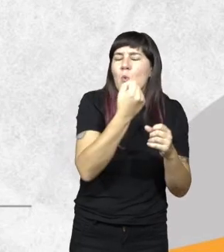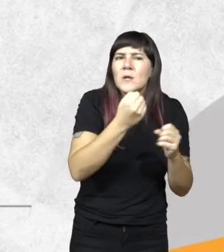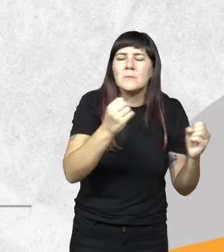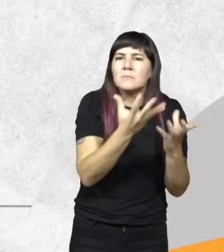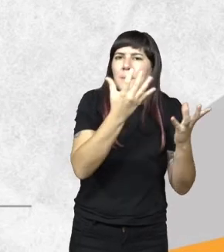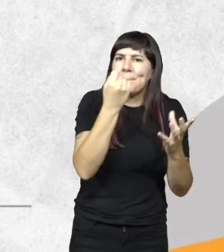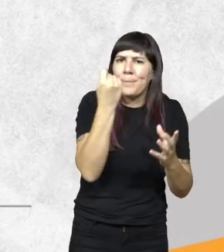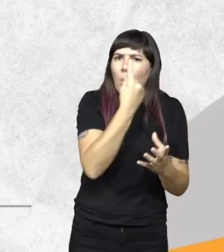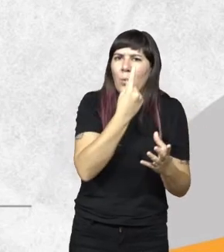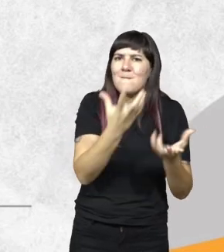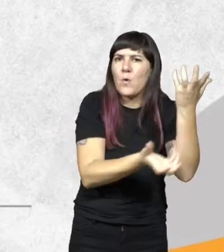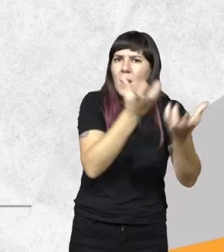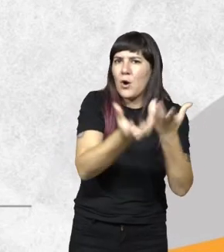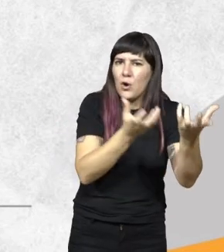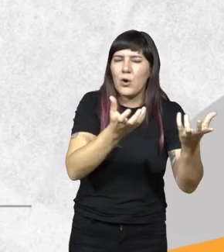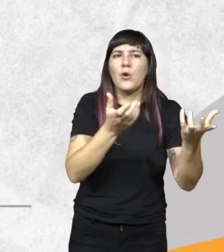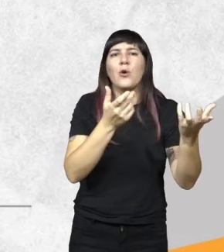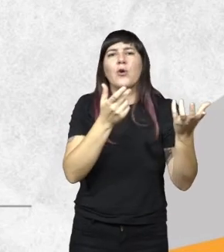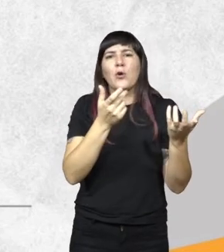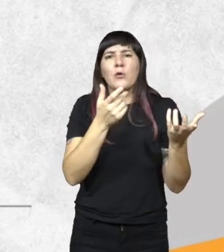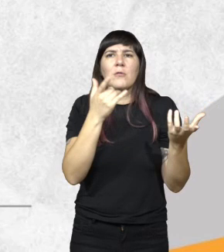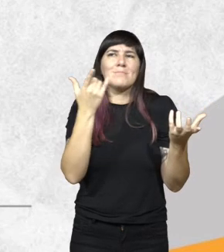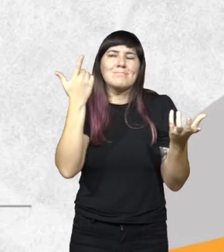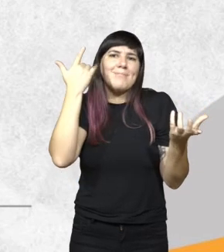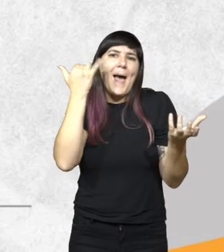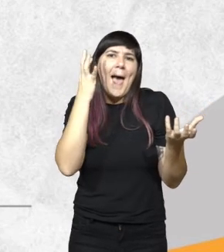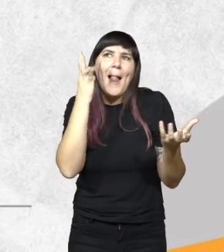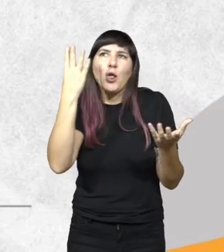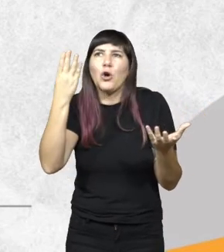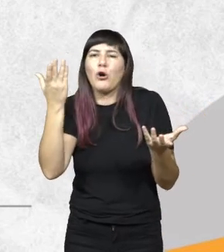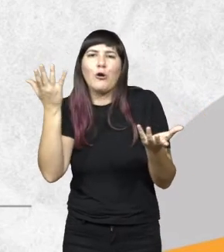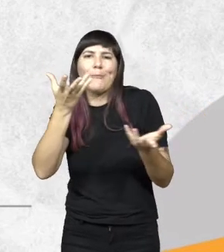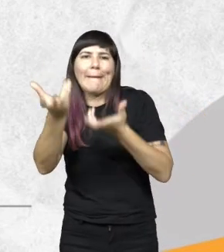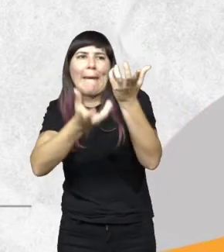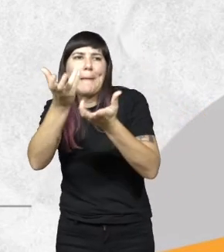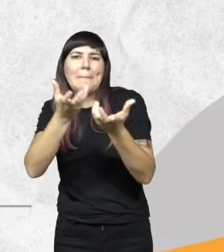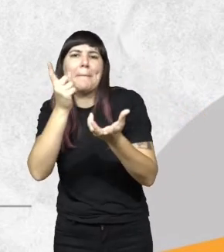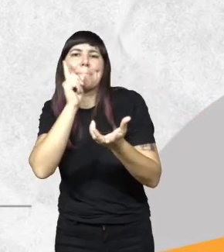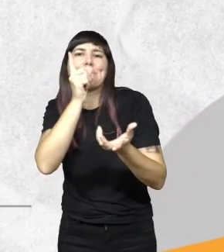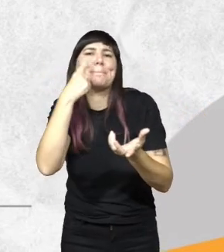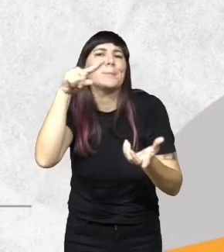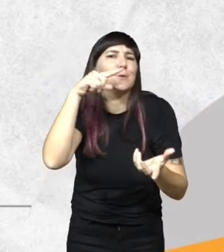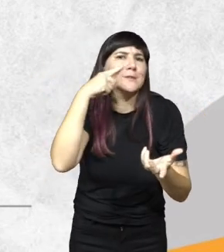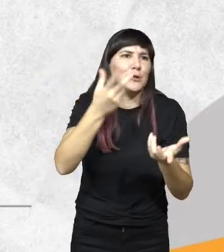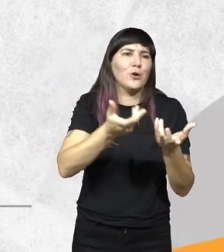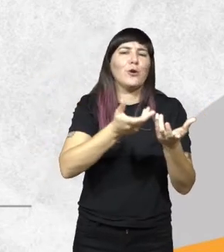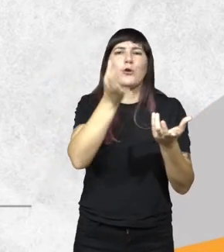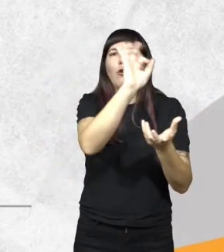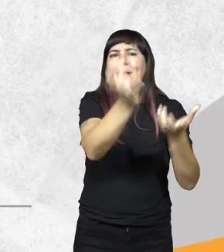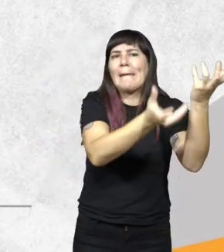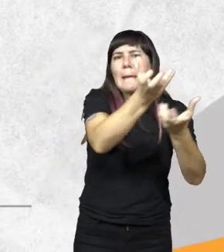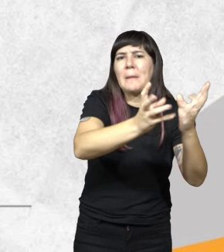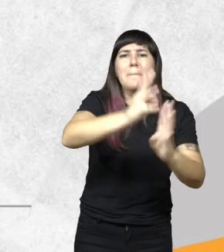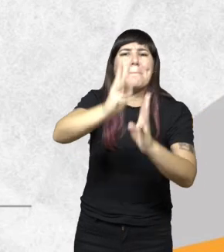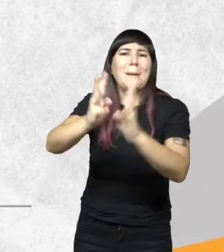sea muy sensible a las quemas de cañas vandálicas a las quemas que tenemos muchas de banquinas de pastizales a las quemas